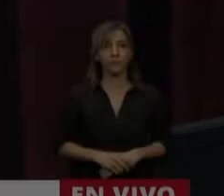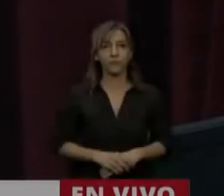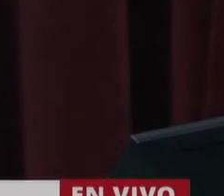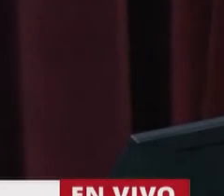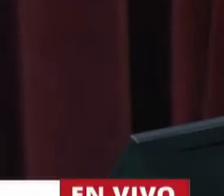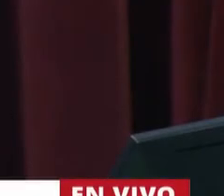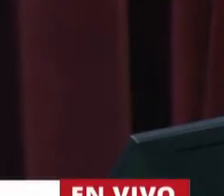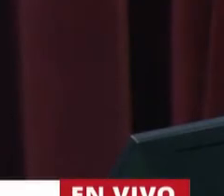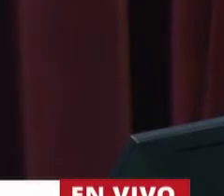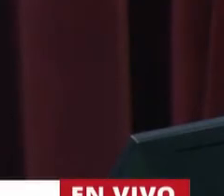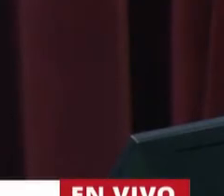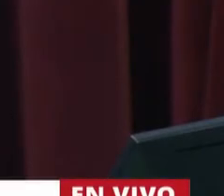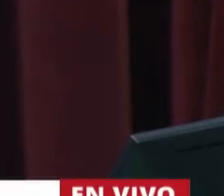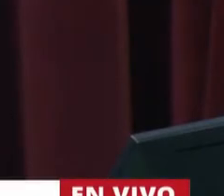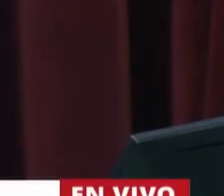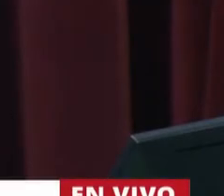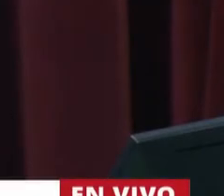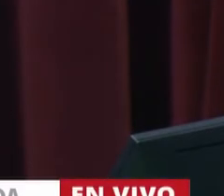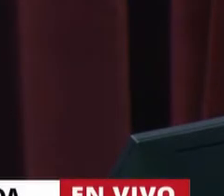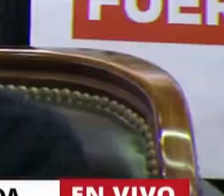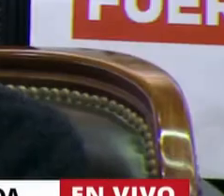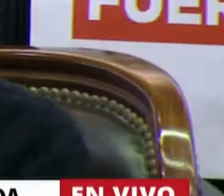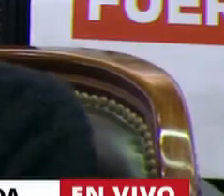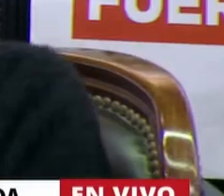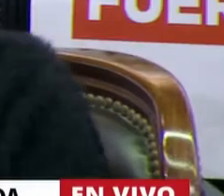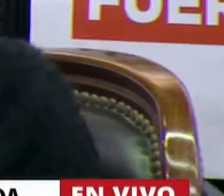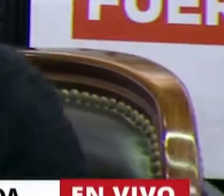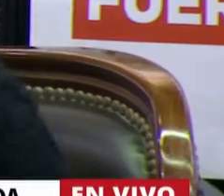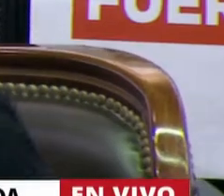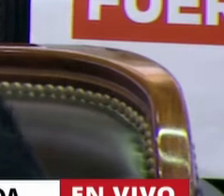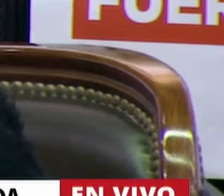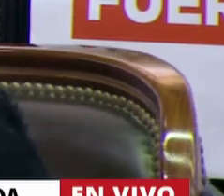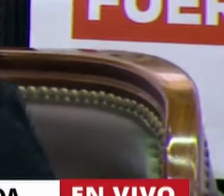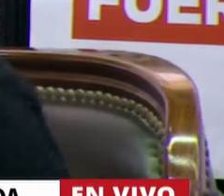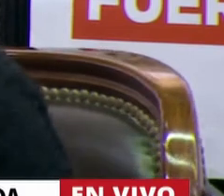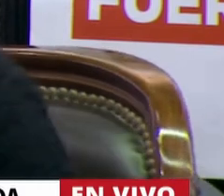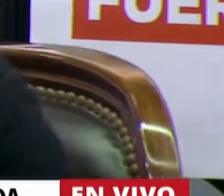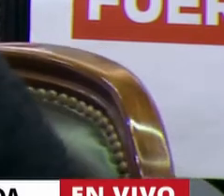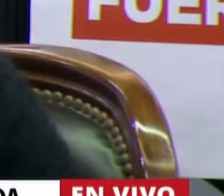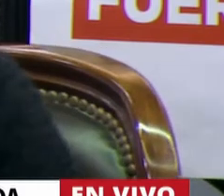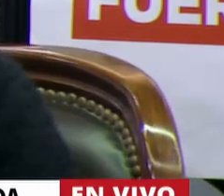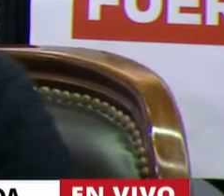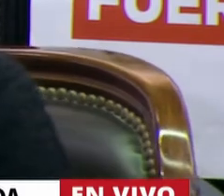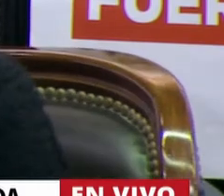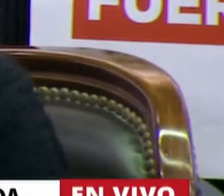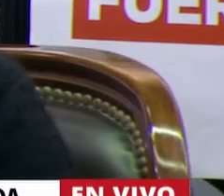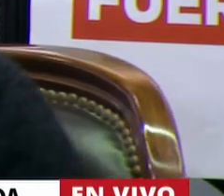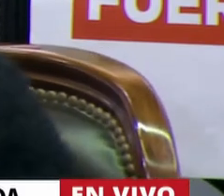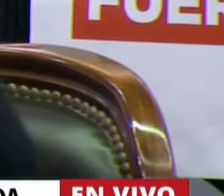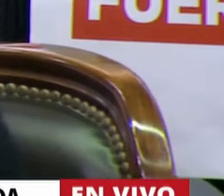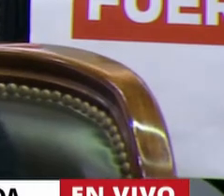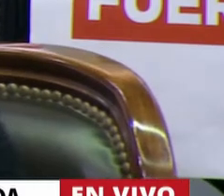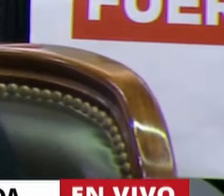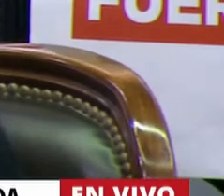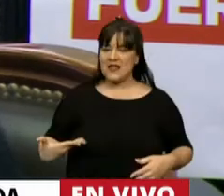Tiene la palabra la diputada Romina del Pla. Gracias, señor Presidente. Bueno, yo